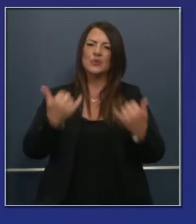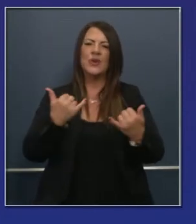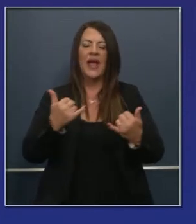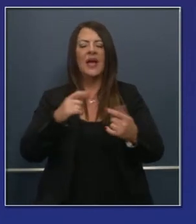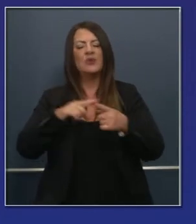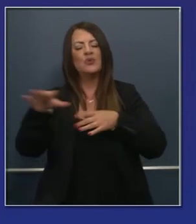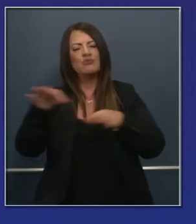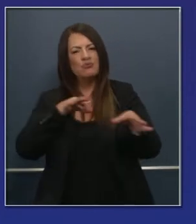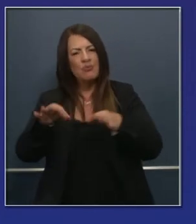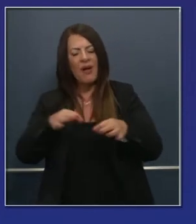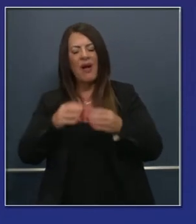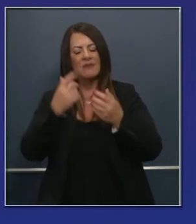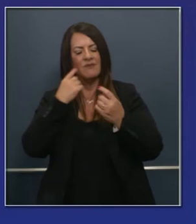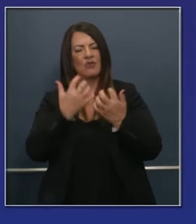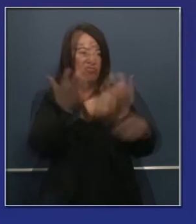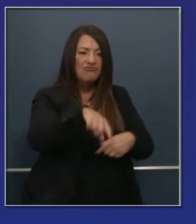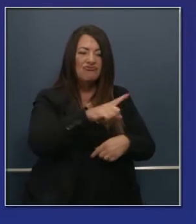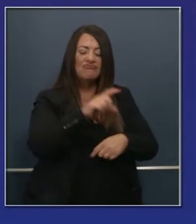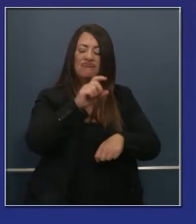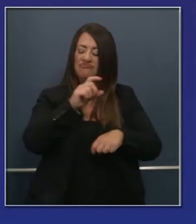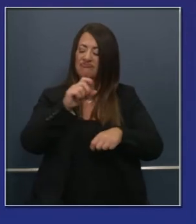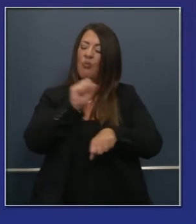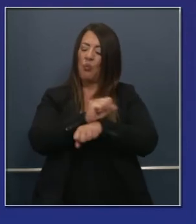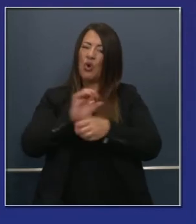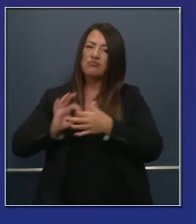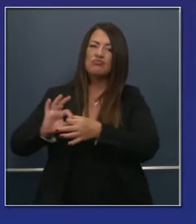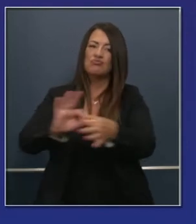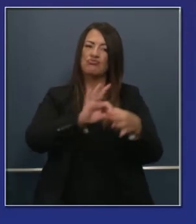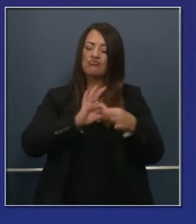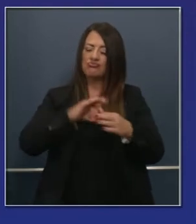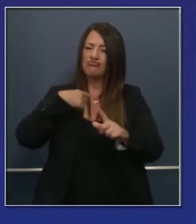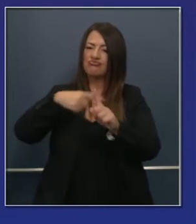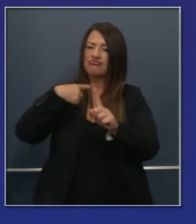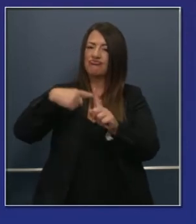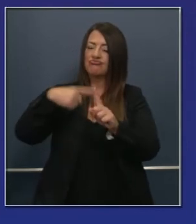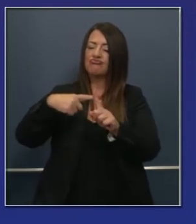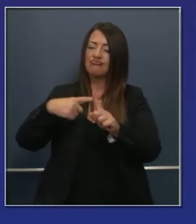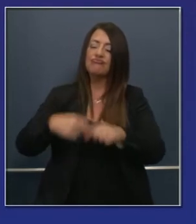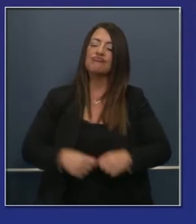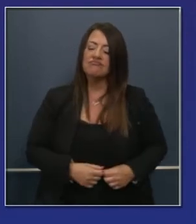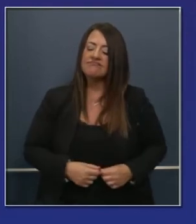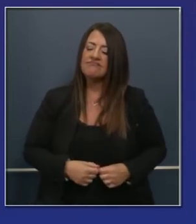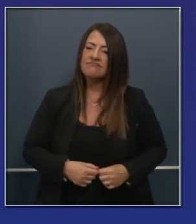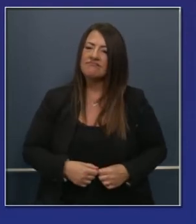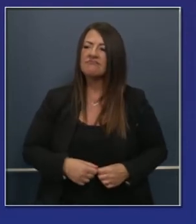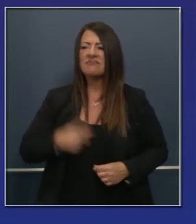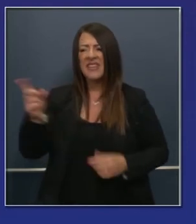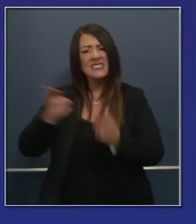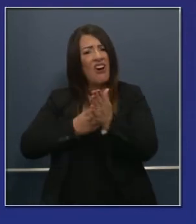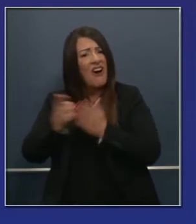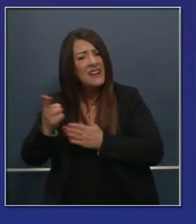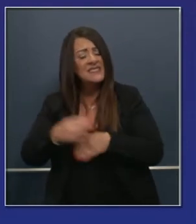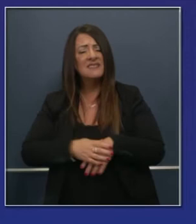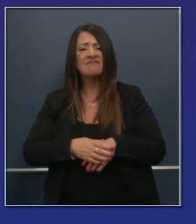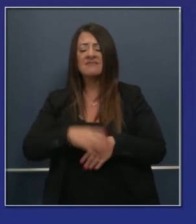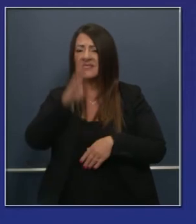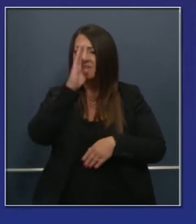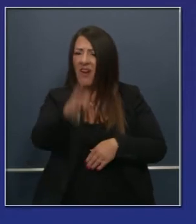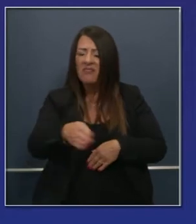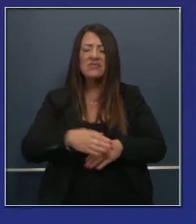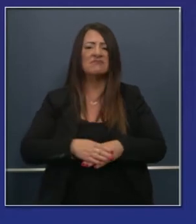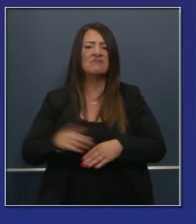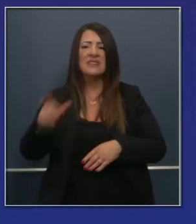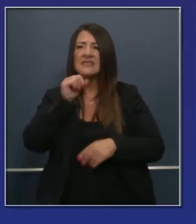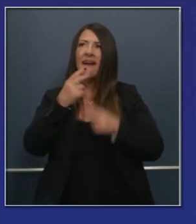uniéndose con nosotros, trabajo, trabajar con el mismo objetivo en mente y el superintendente fue muy honesto.